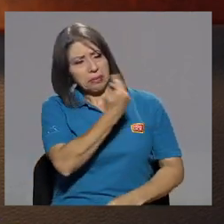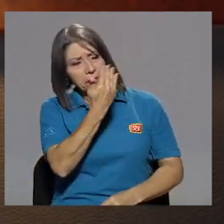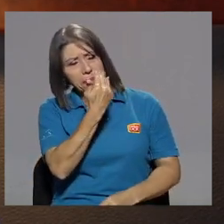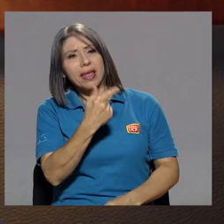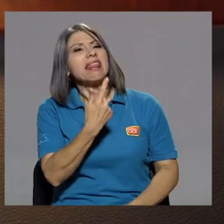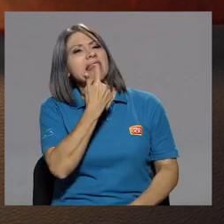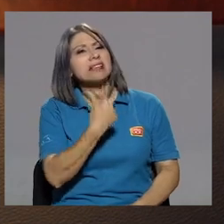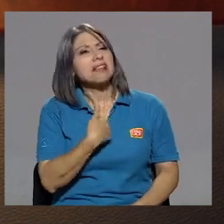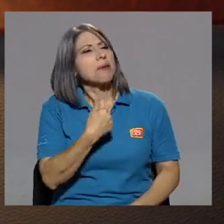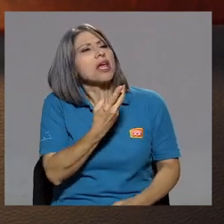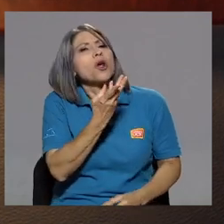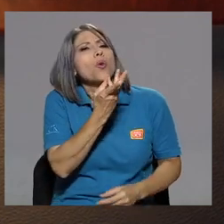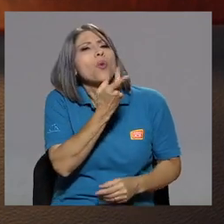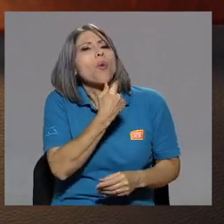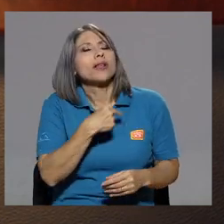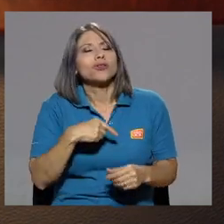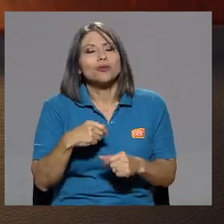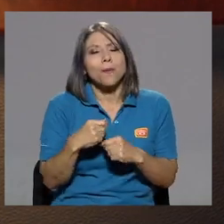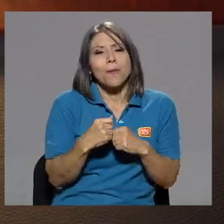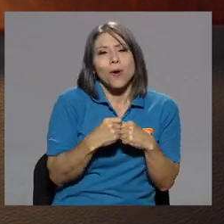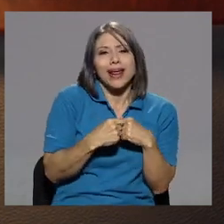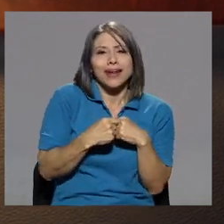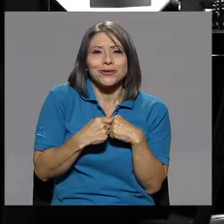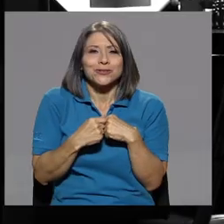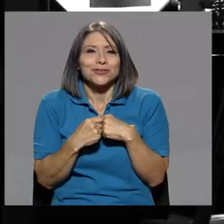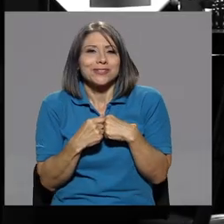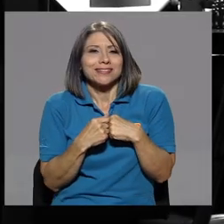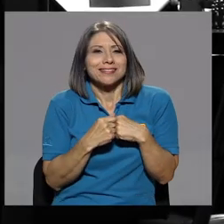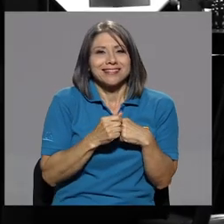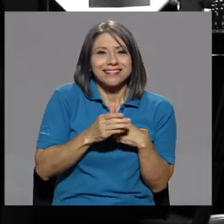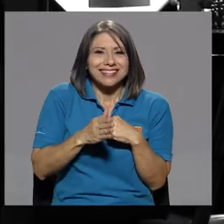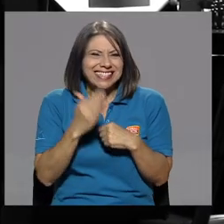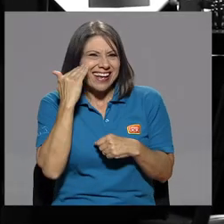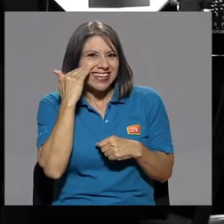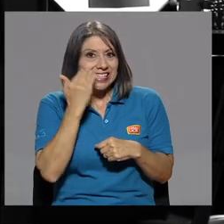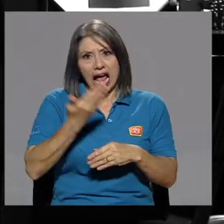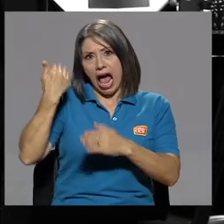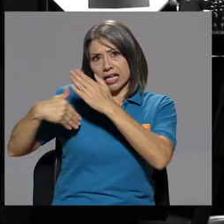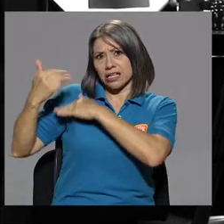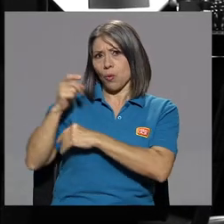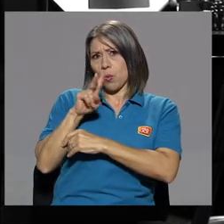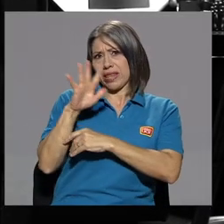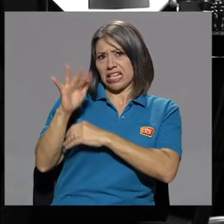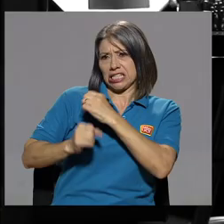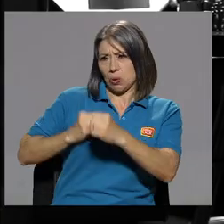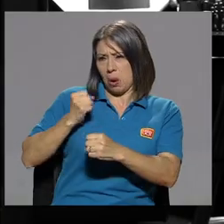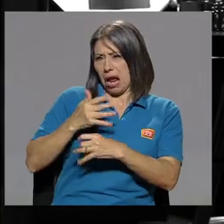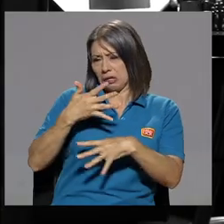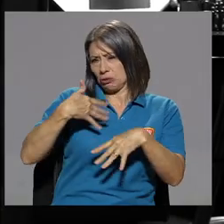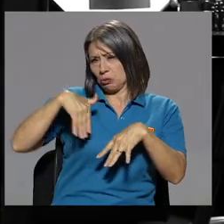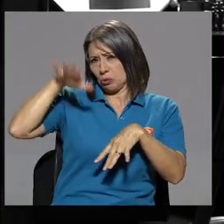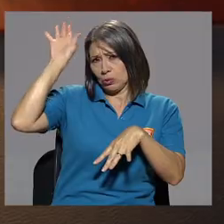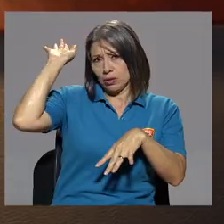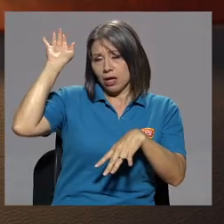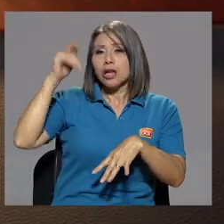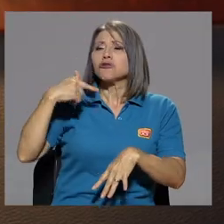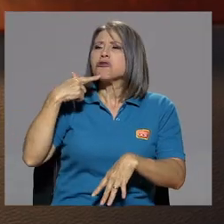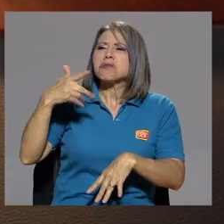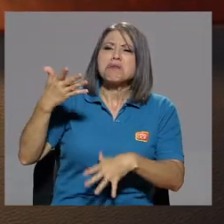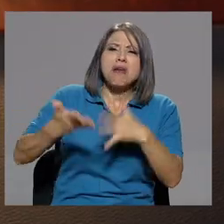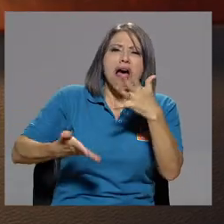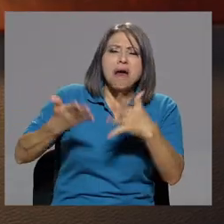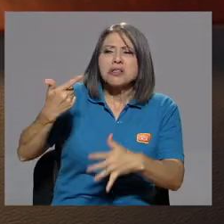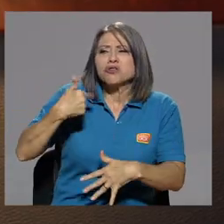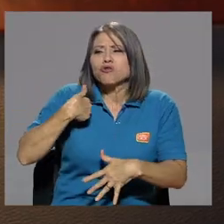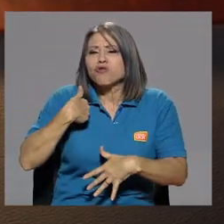me dice, decime una cosa, Sandra, ¿cómo cuántos boleros te sabes? Estoy hablando hace como 25, 30 años, ¿verdad? Y me digo, maestro,